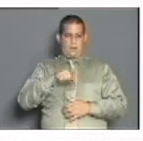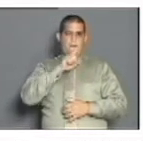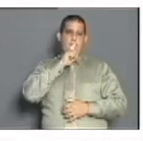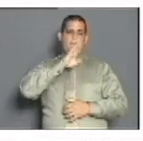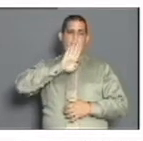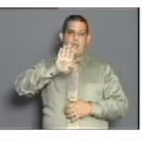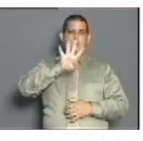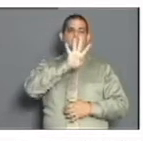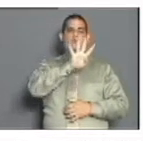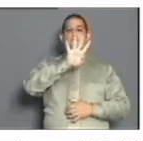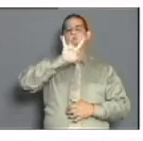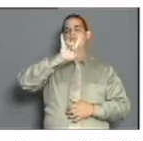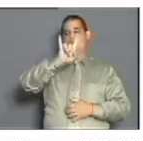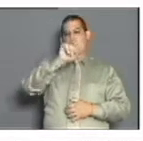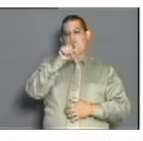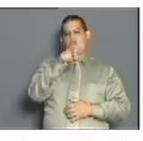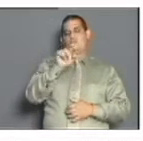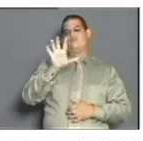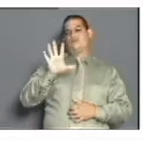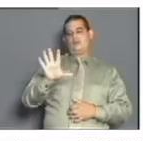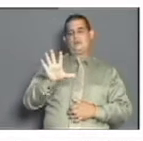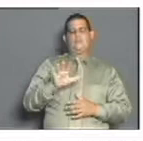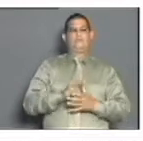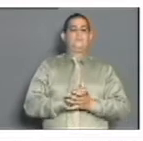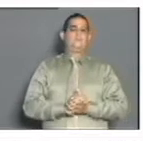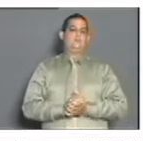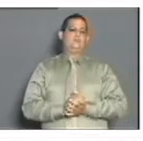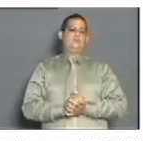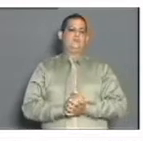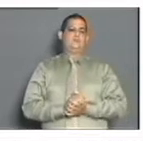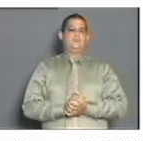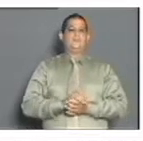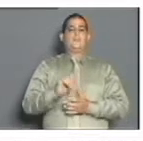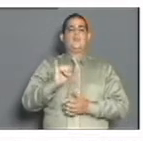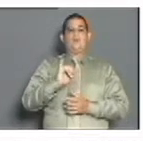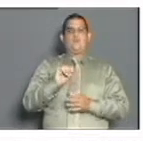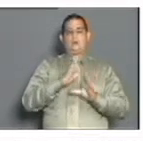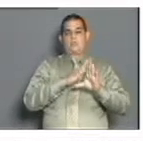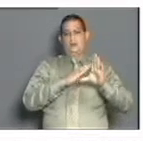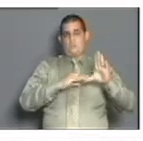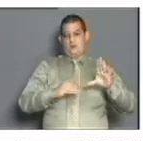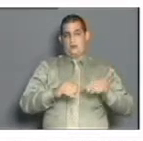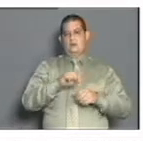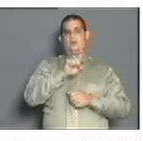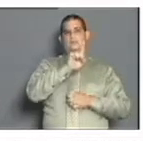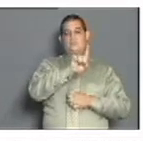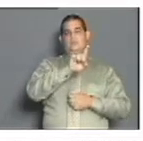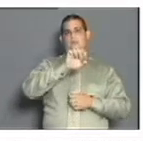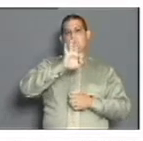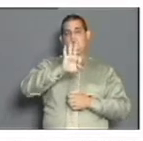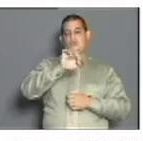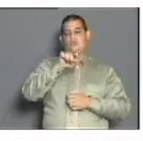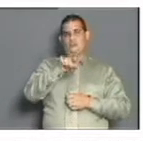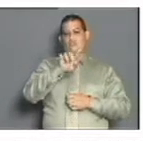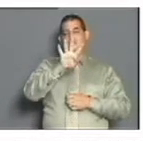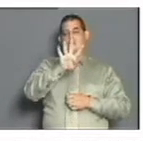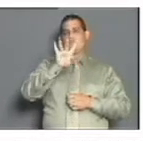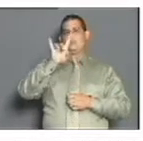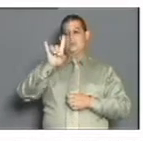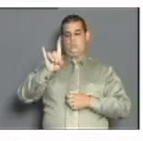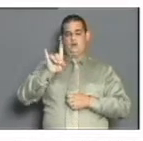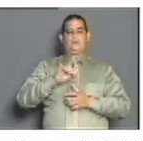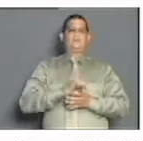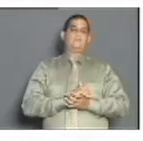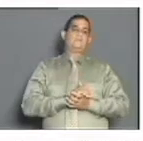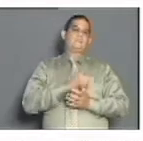49.35. Y también resalta el municipio de Quibara con 18.49. El municipio de